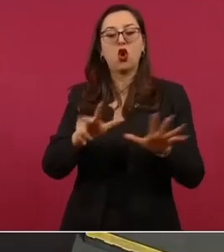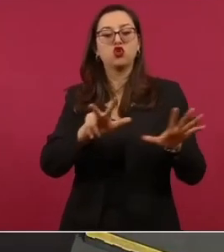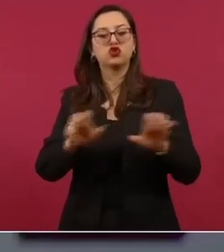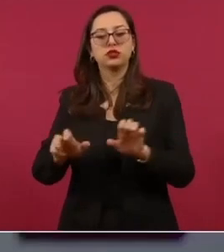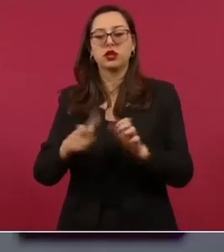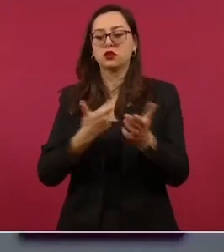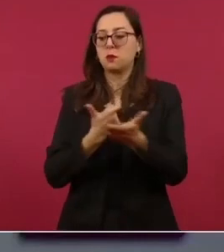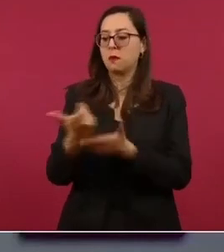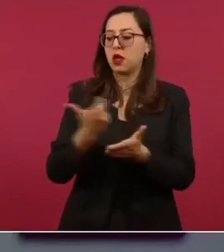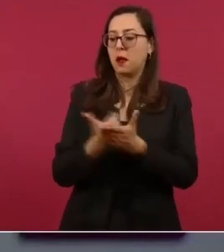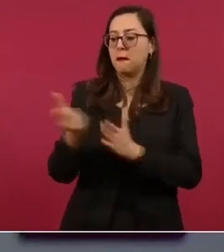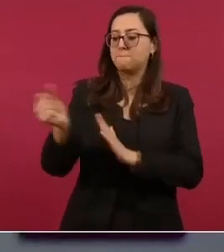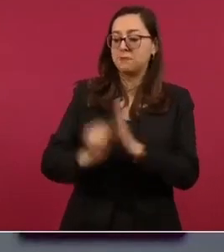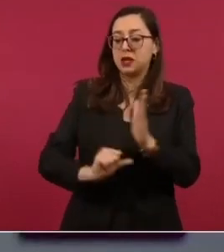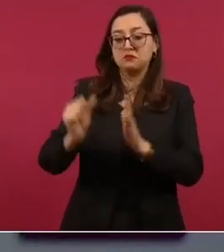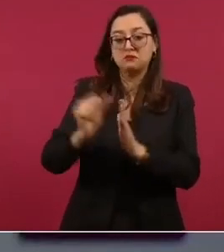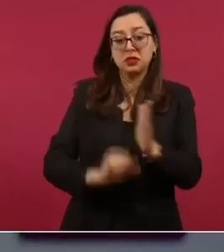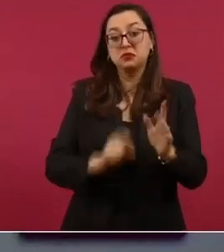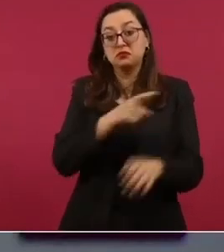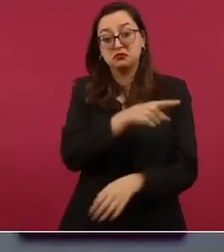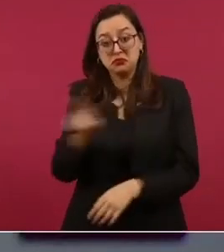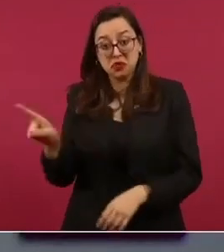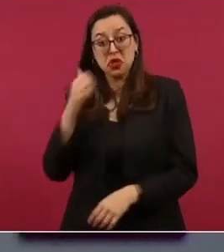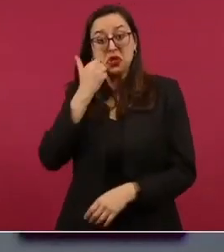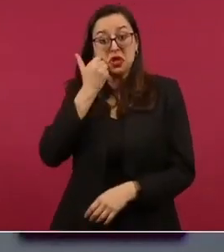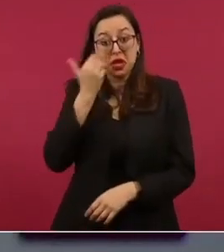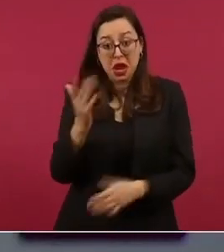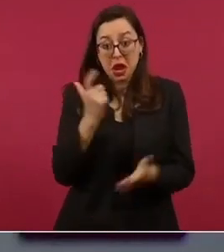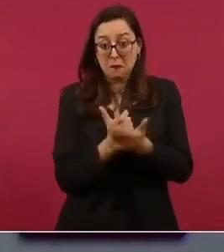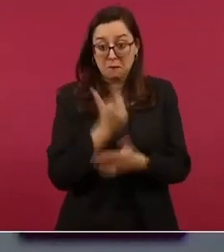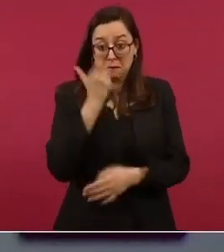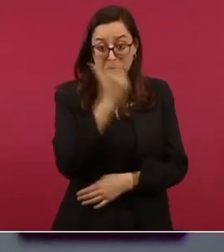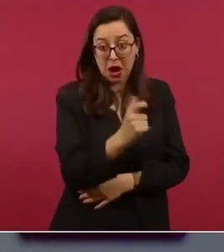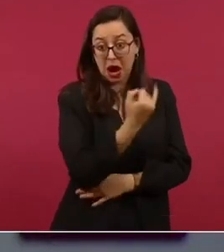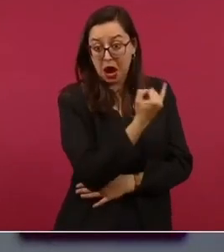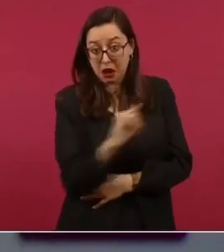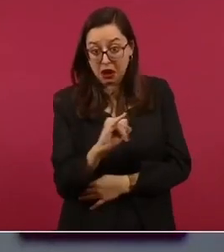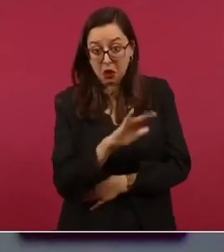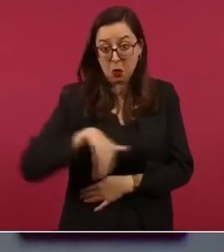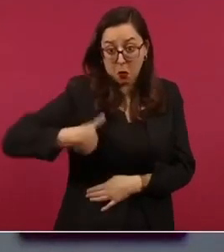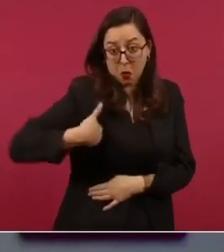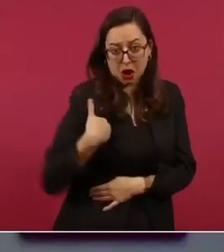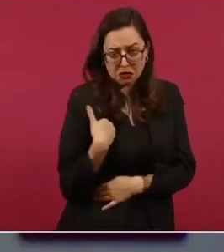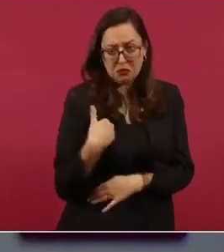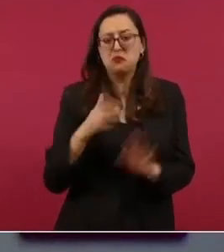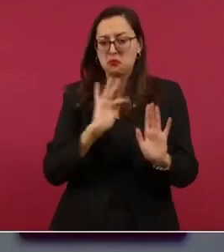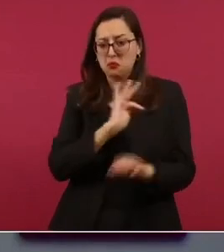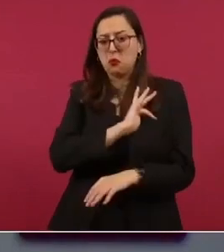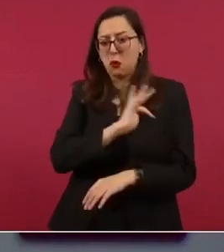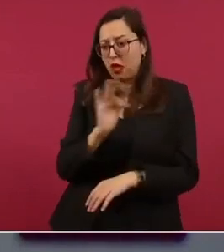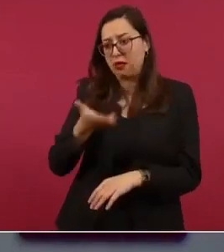para que tengan a sus hijos en estancias infantiles mientras ellas trabajan fuera del hogar